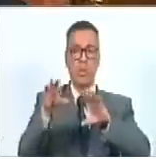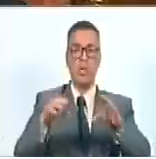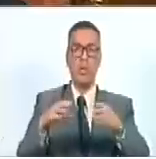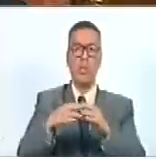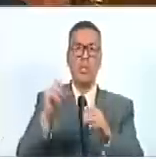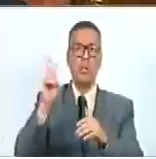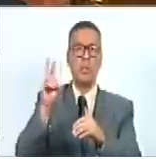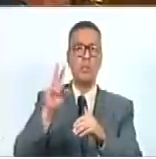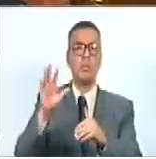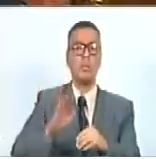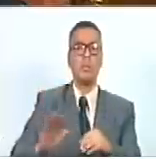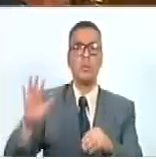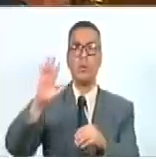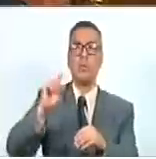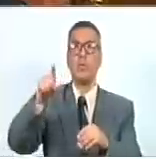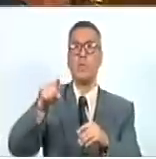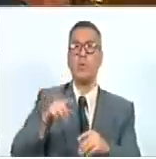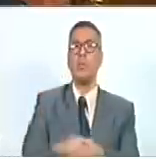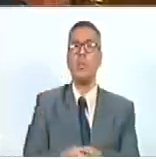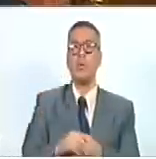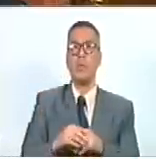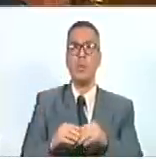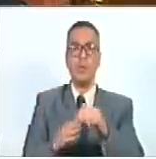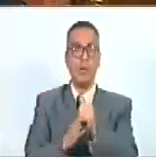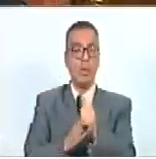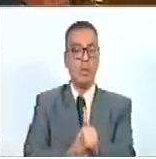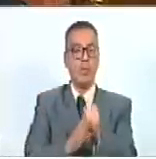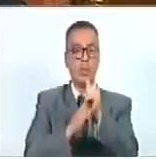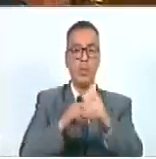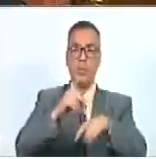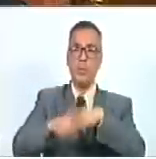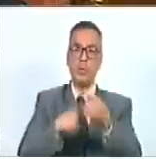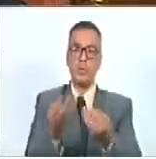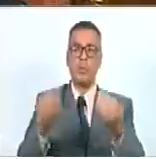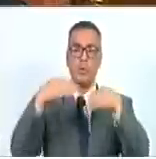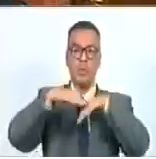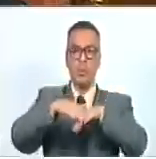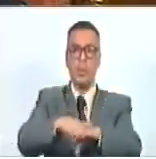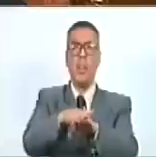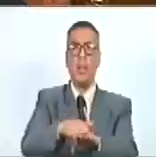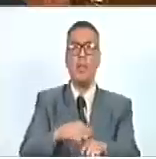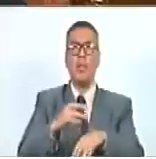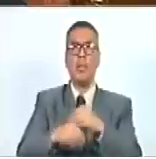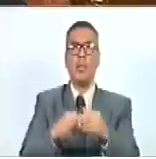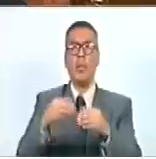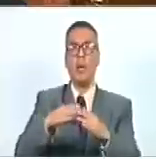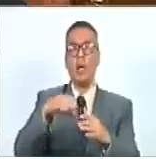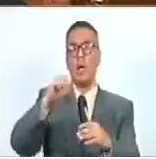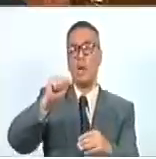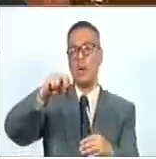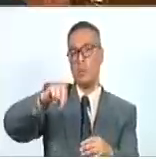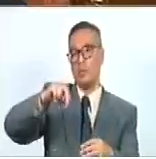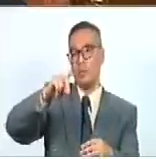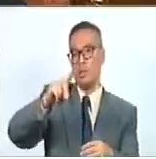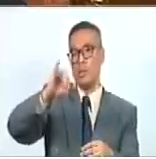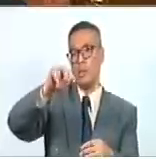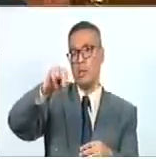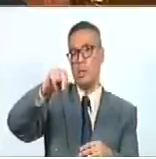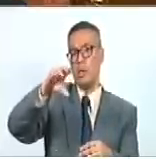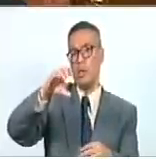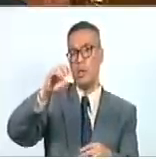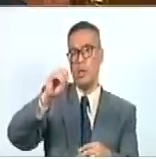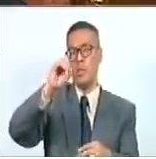Venezolana y en la promoción y orientación del proceso de la integración subregional andina, con miras a la